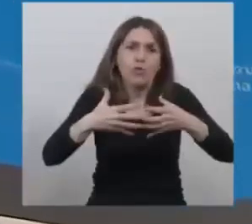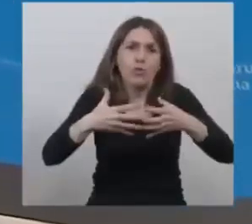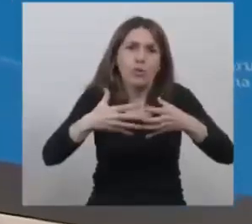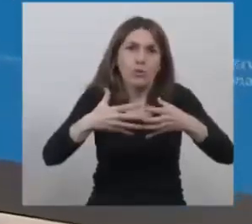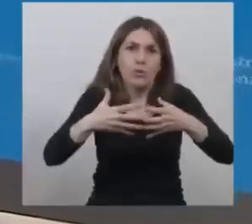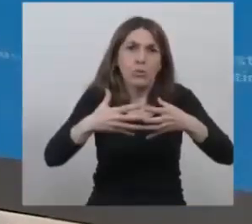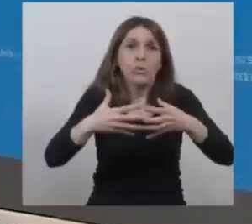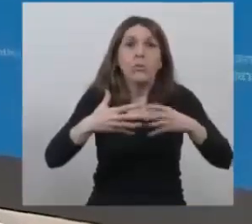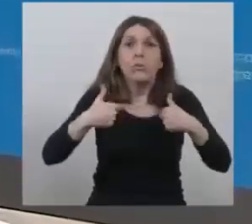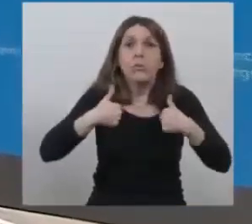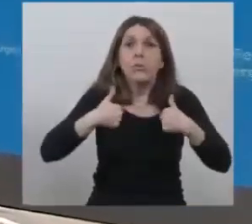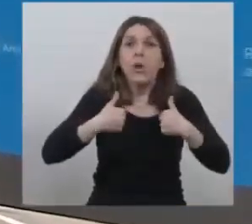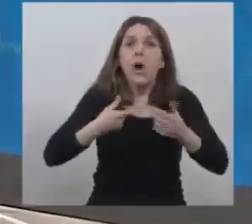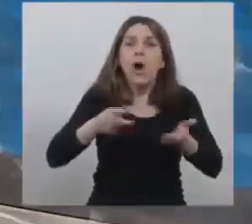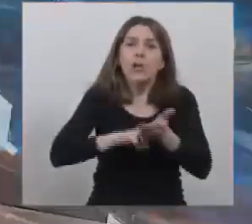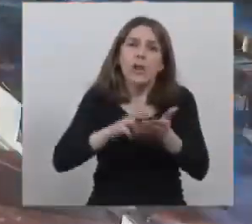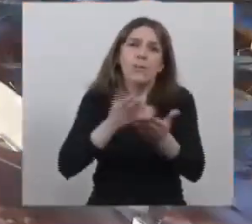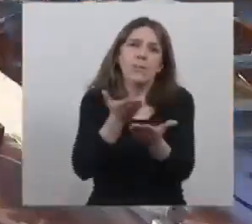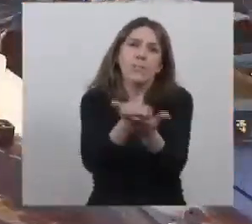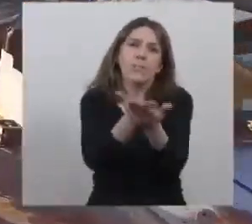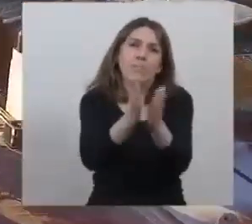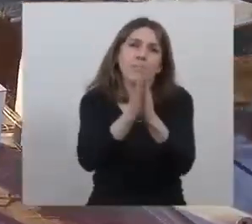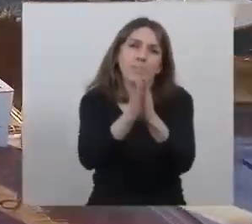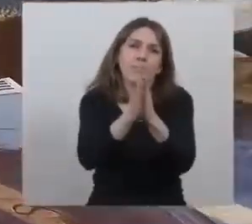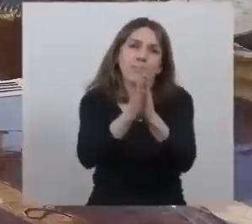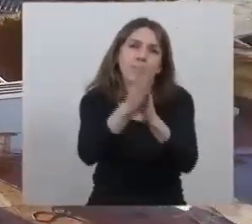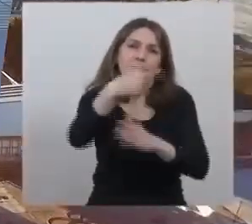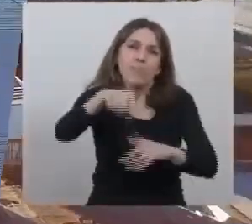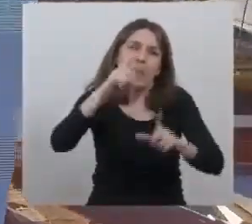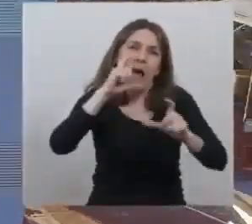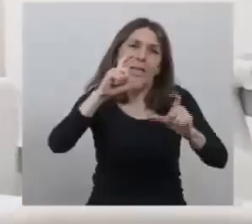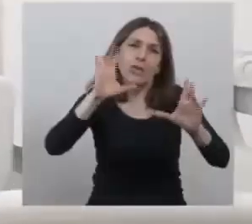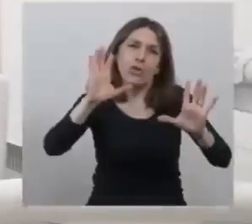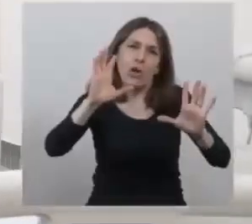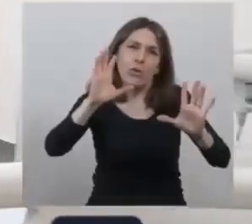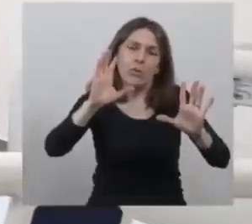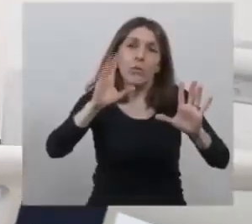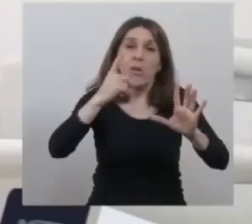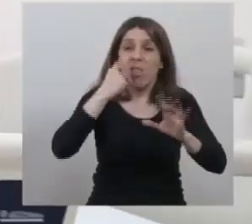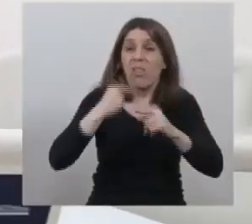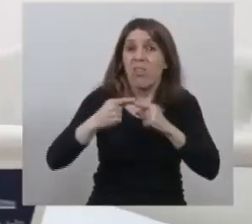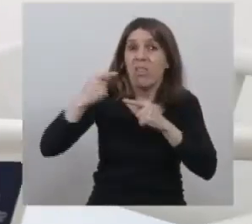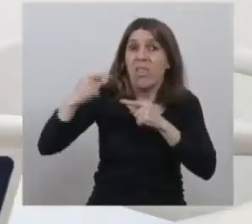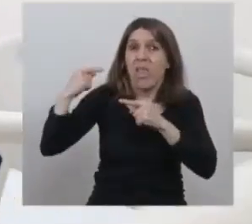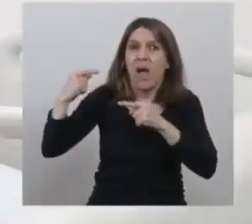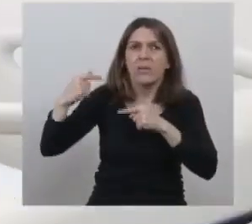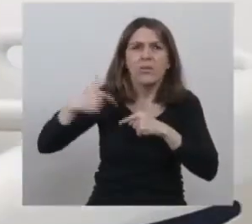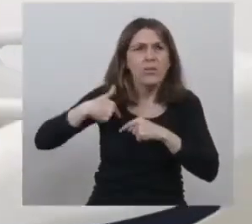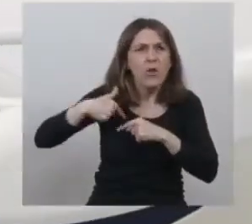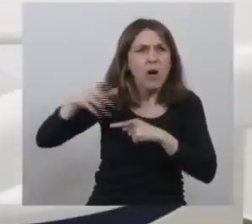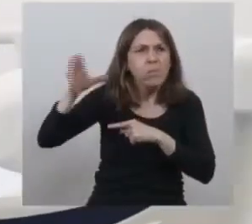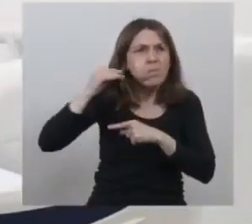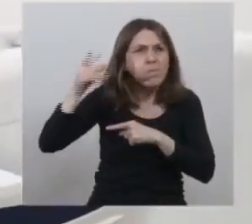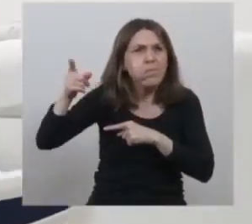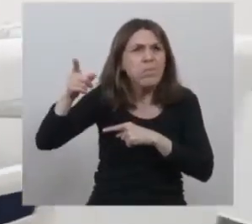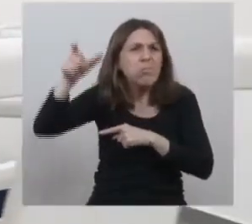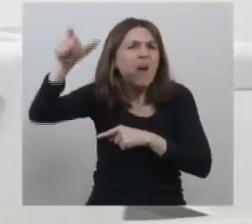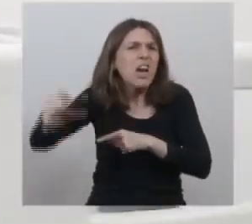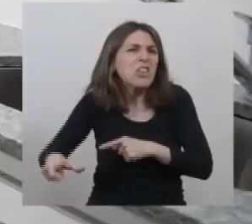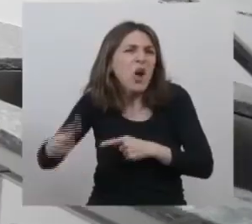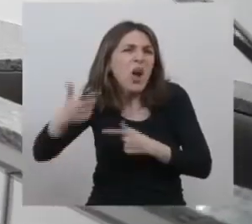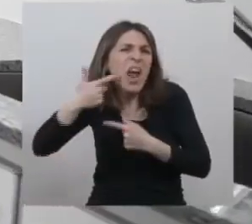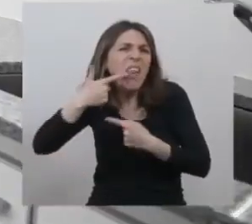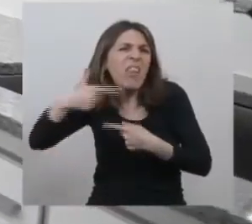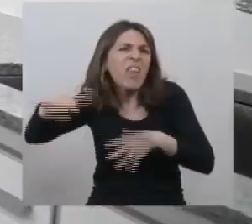y yo vuelvo a hacer un llamado de atención a todos días atrás escuchaba como ligeramente alguien decía